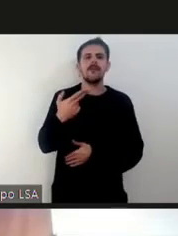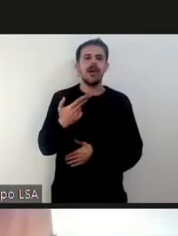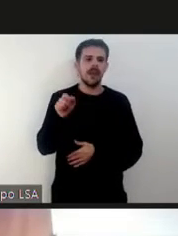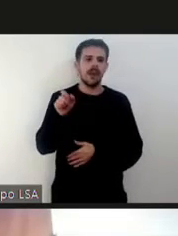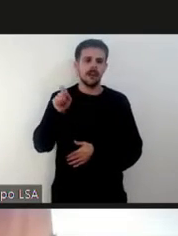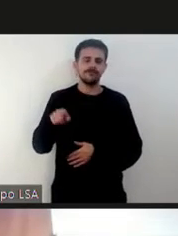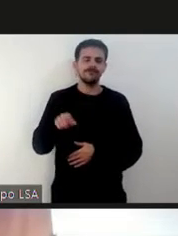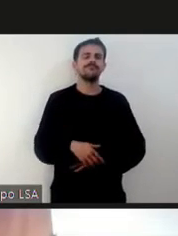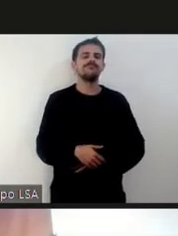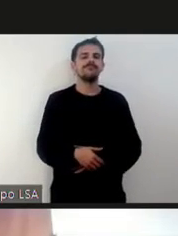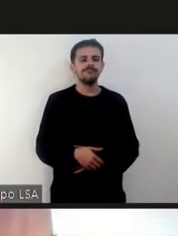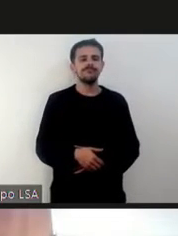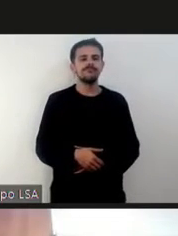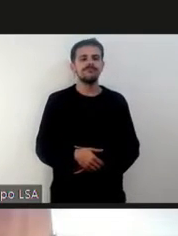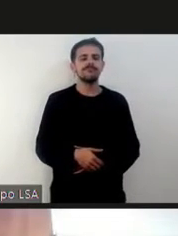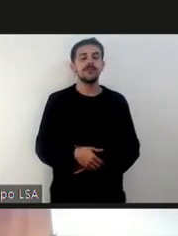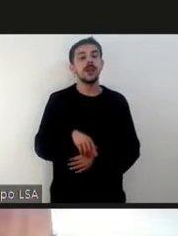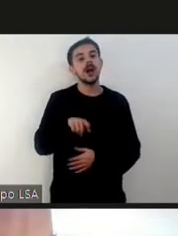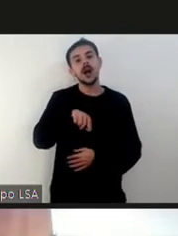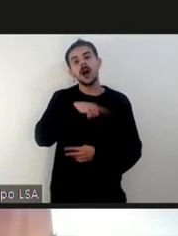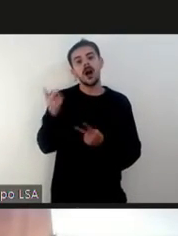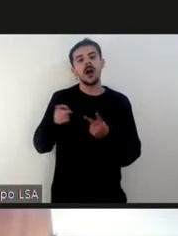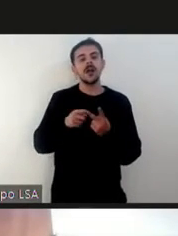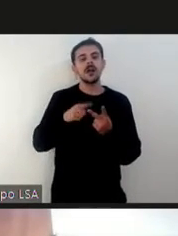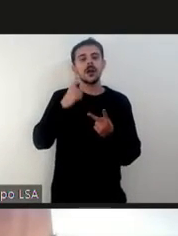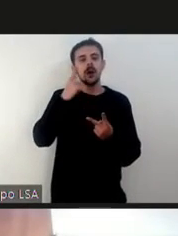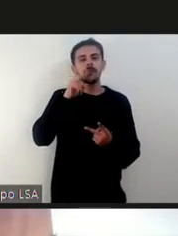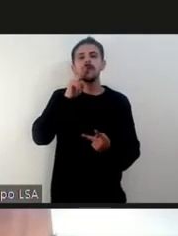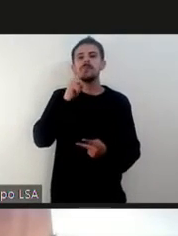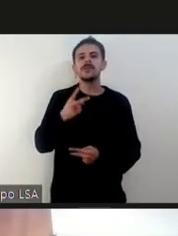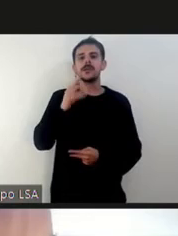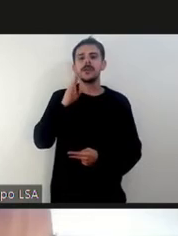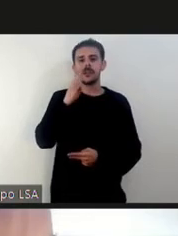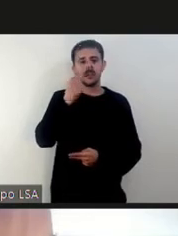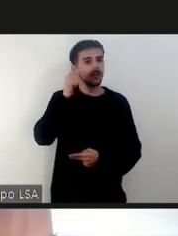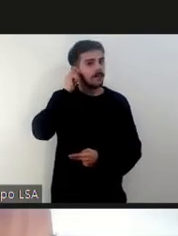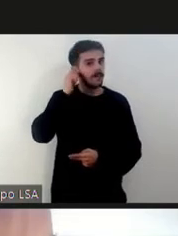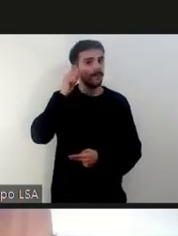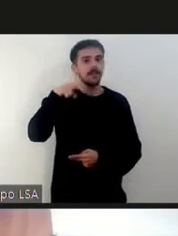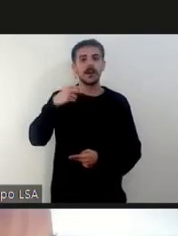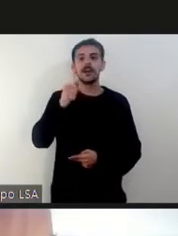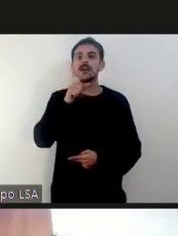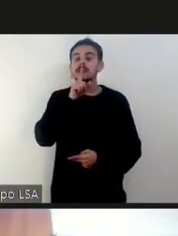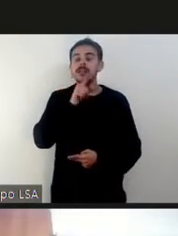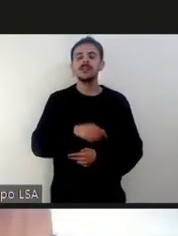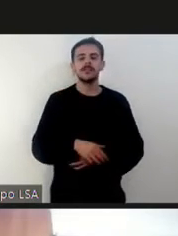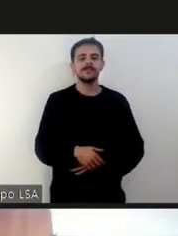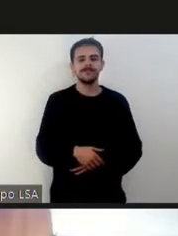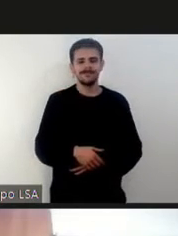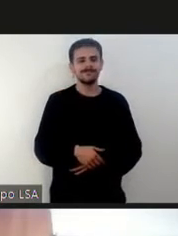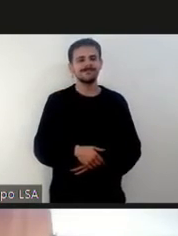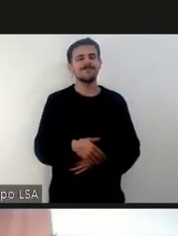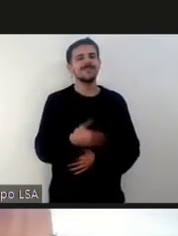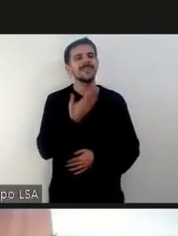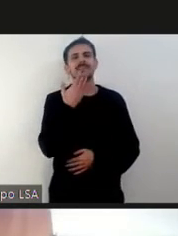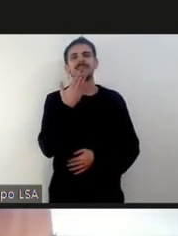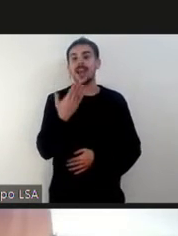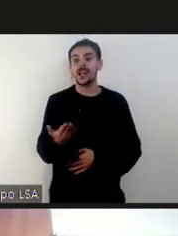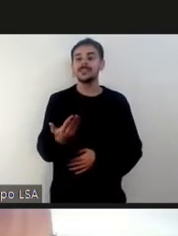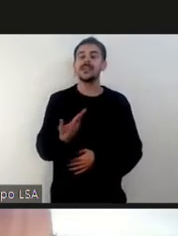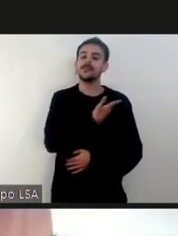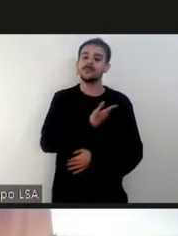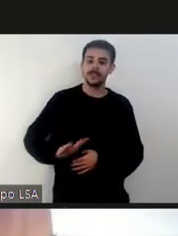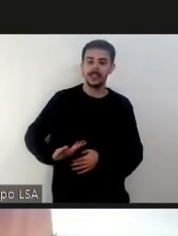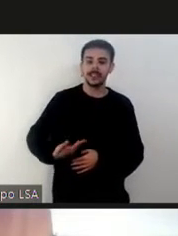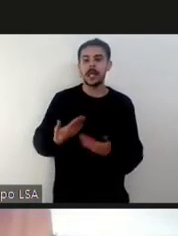Tiene la palabra el Senador Bañar. Gracias, señora Presidenta. Bueno, por la naturaleza